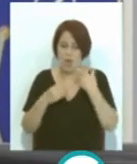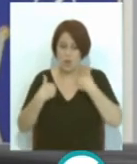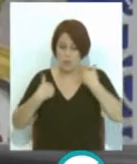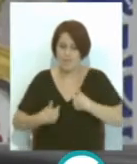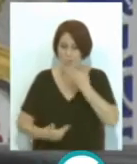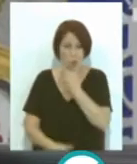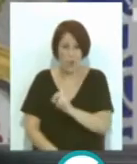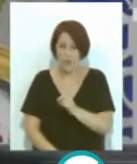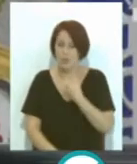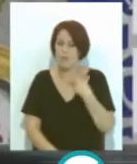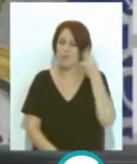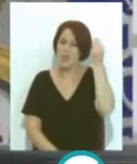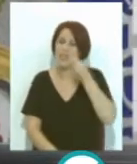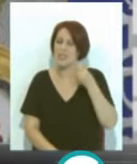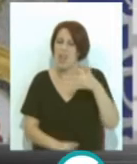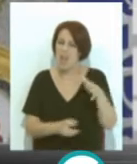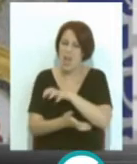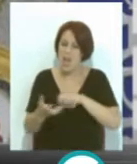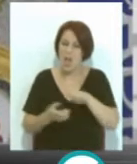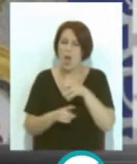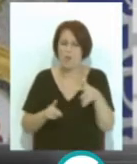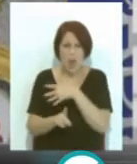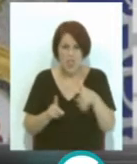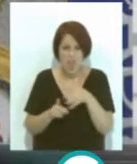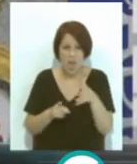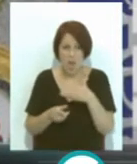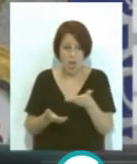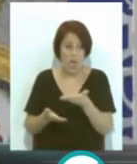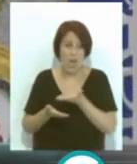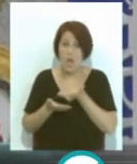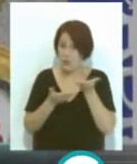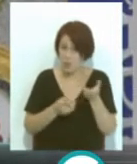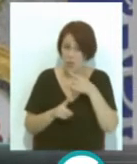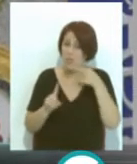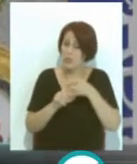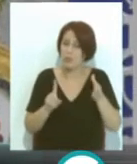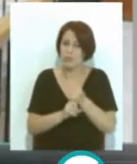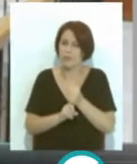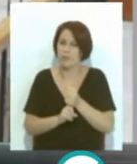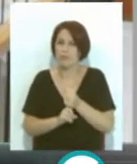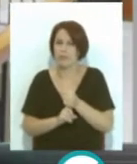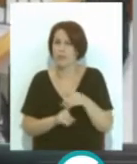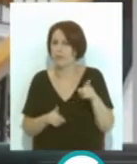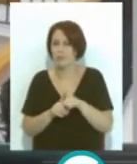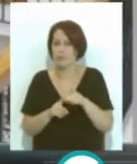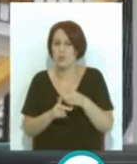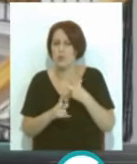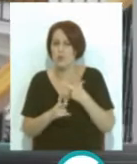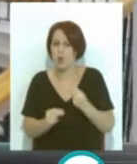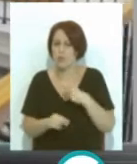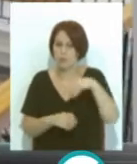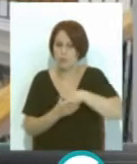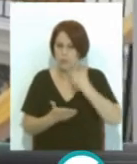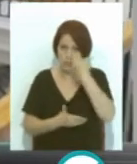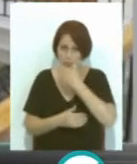entienden que la agresividad y la violencia les puede ayudar a conseguir sus objetivos tolerancia cero desde el colegio de médicos